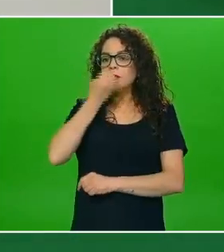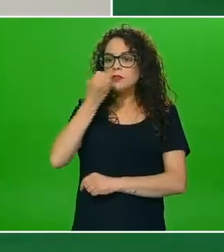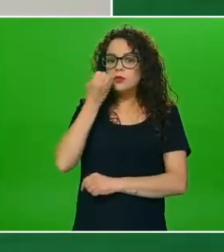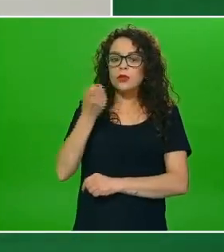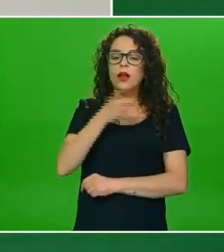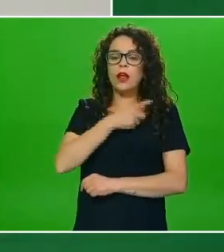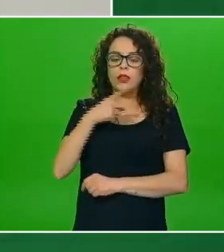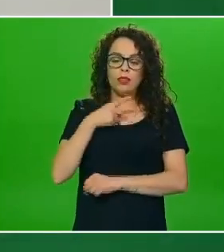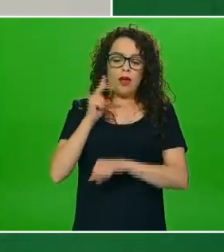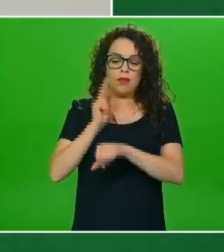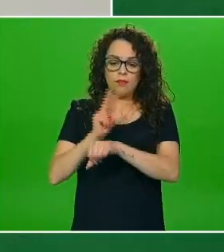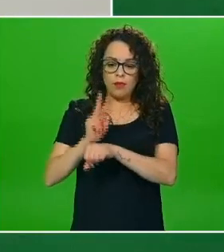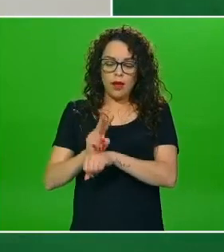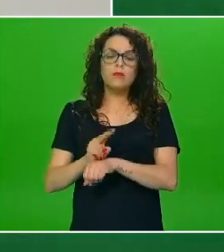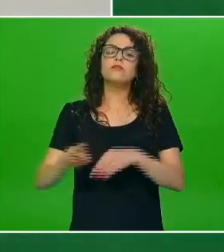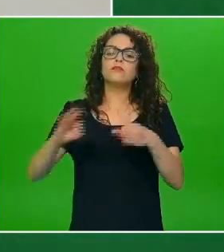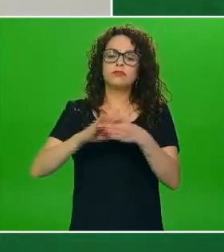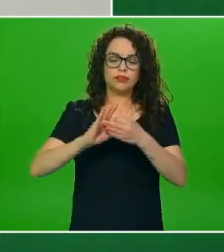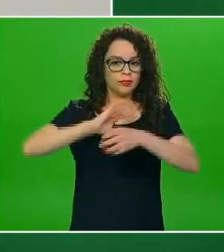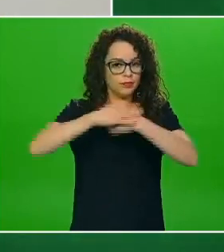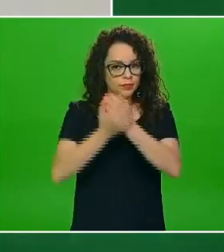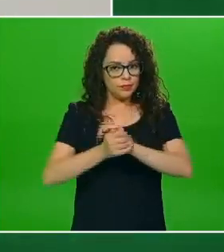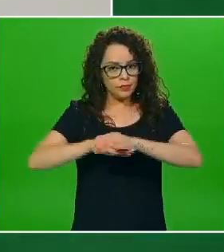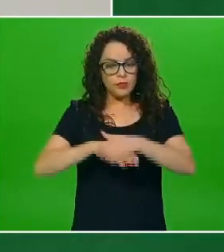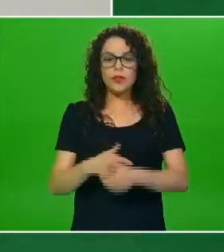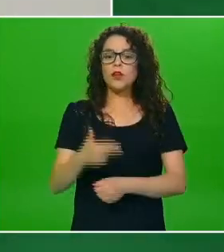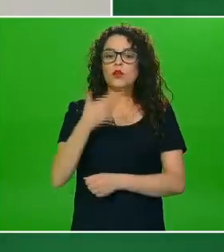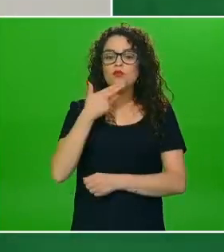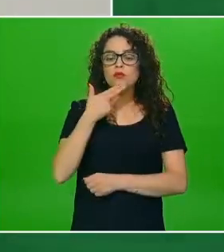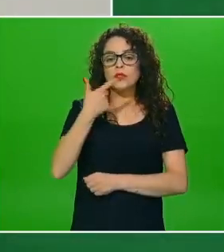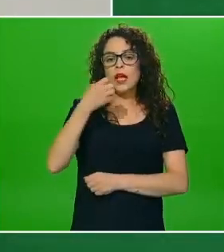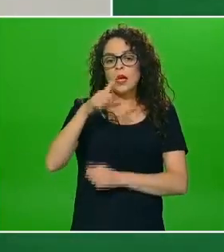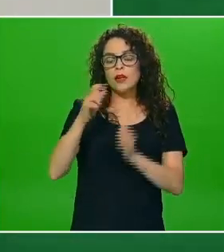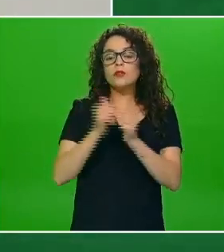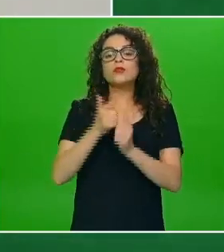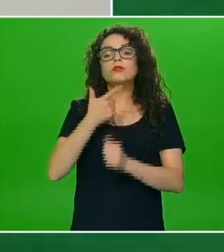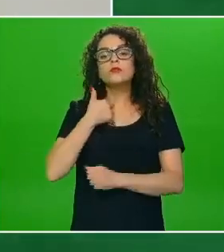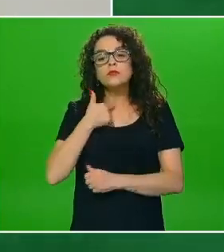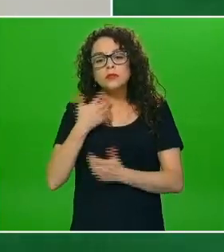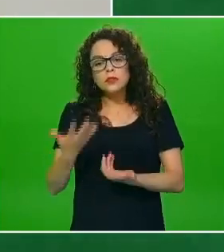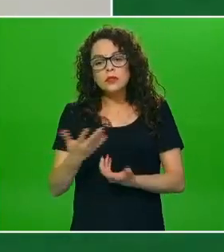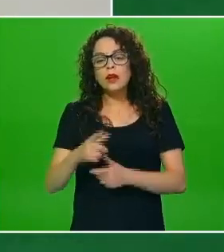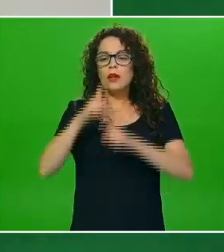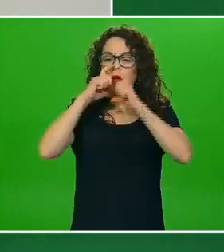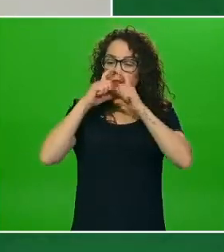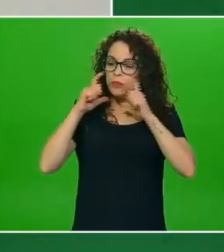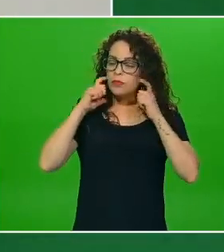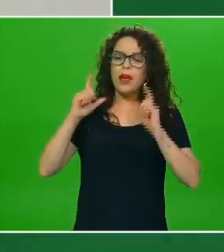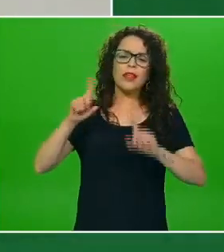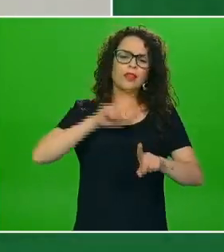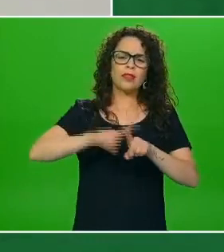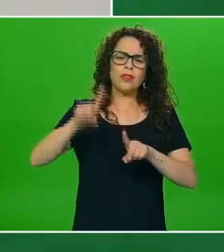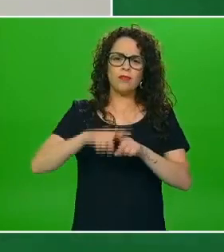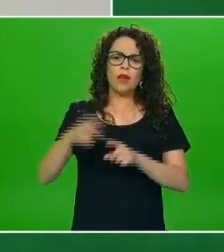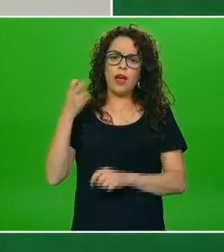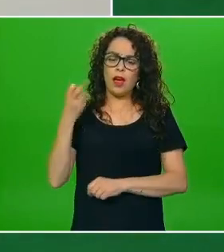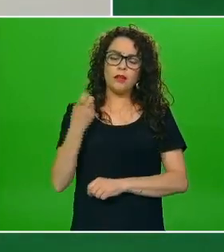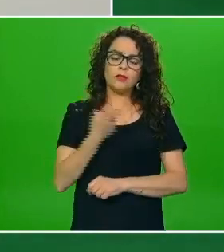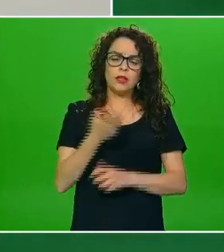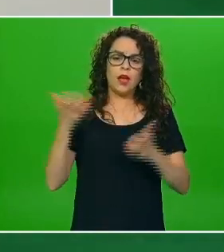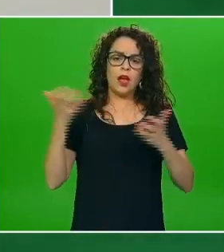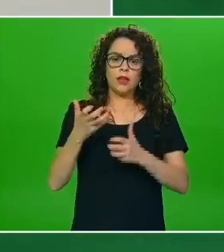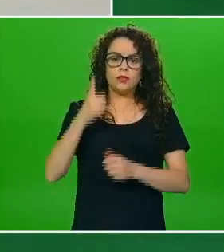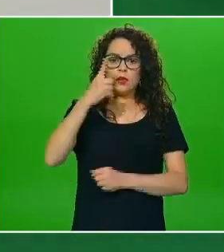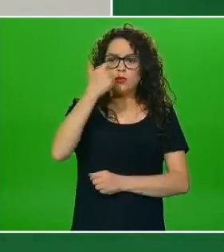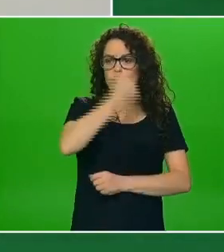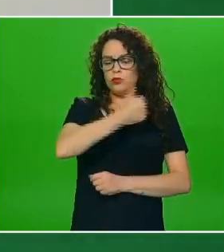uso del alcohol gel el lavado frecuente de manos el uso del cubrebocas adecuado etcétera que se está implementando y vigilando en cada uno de los planteles